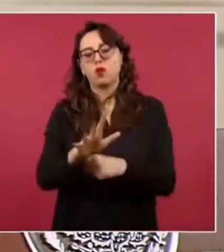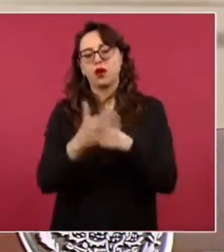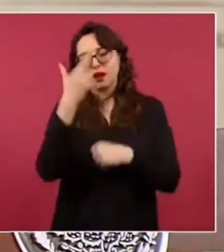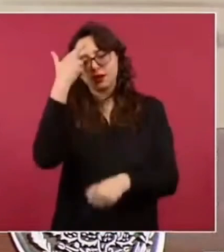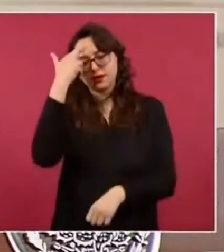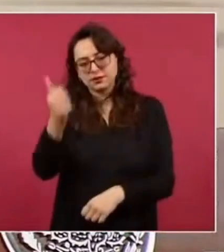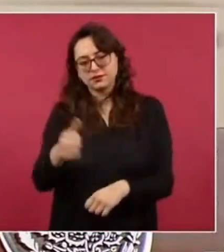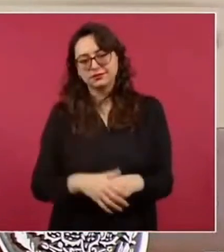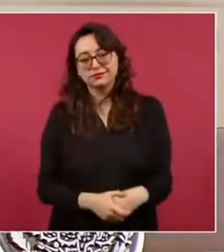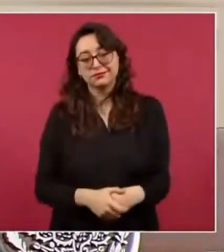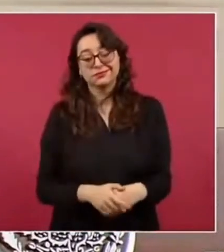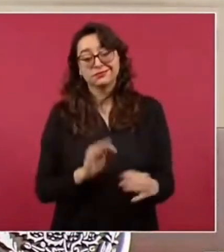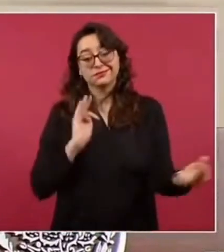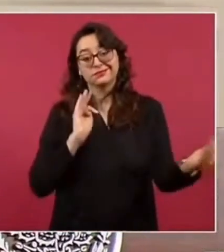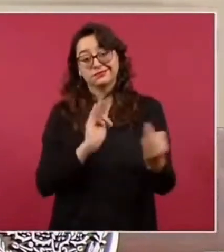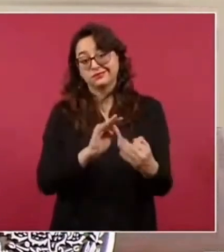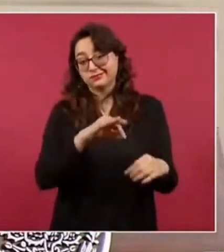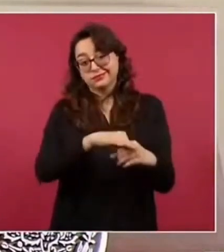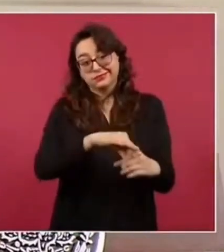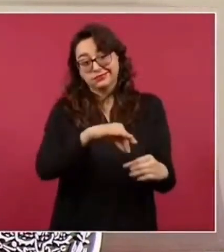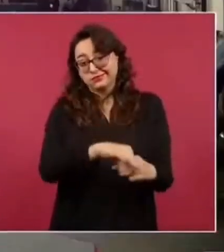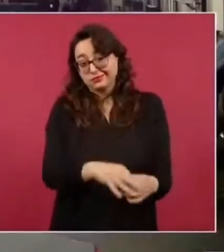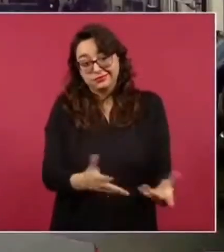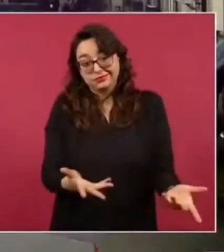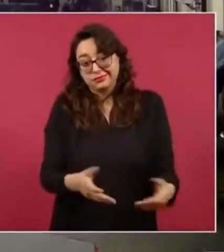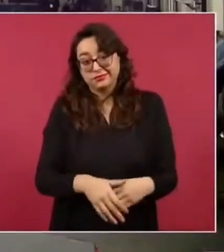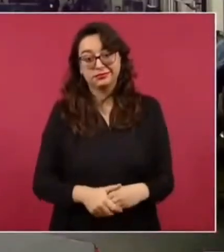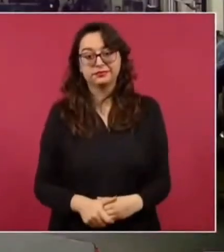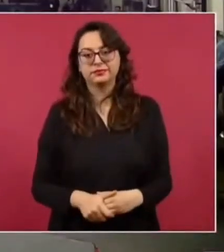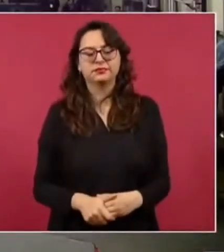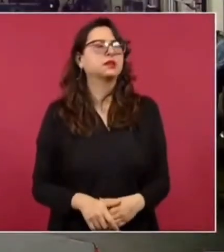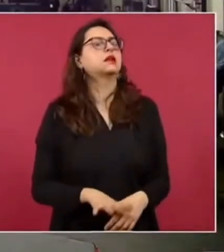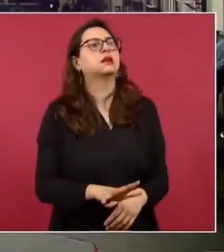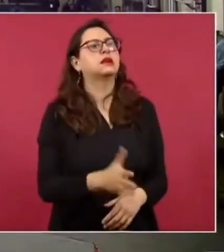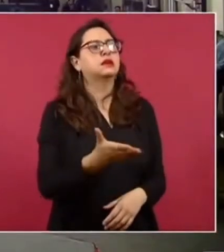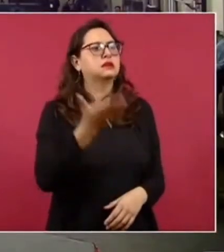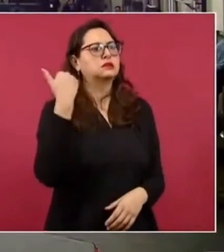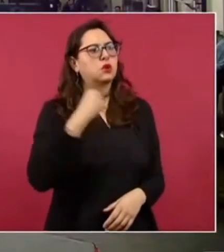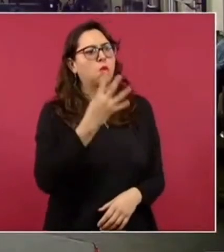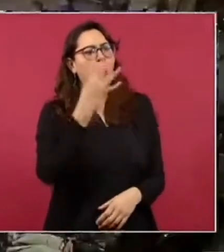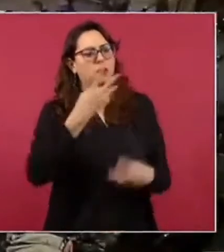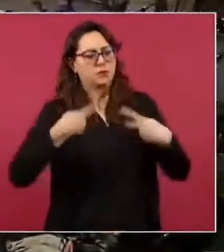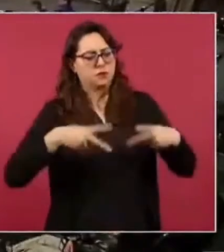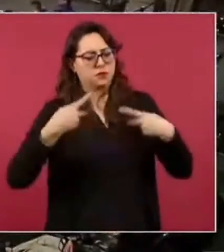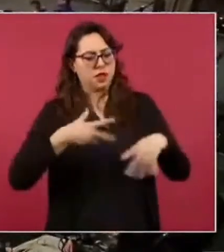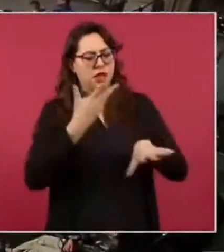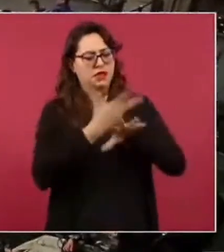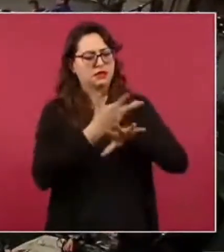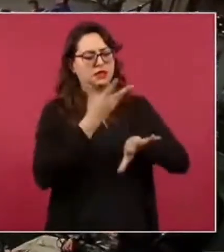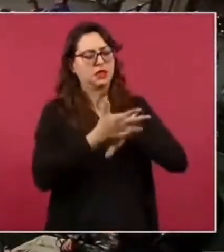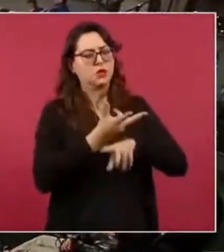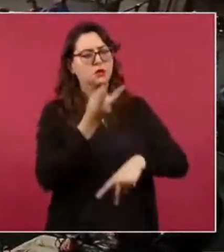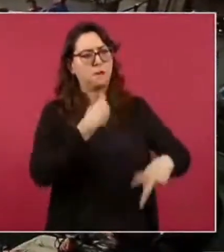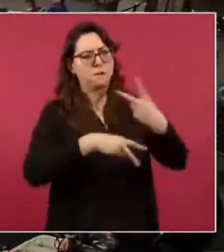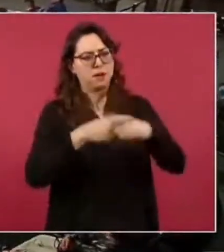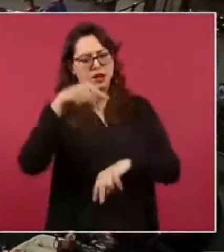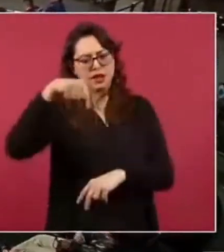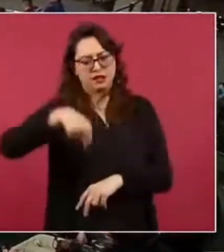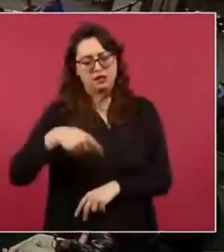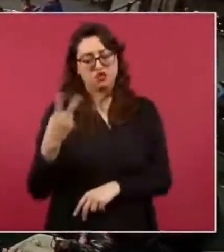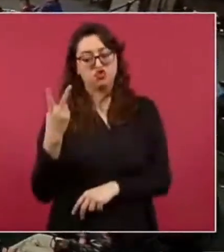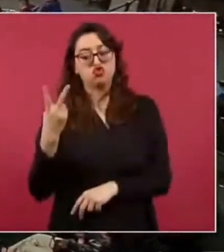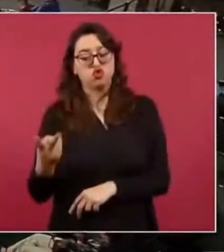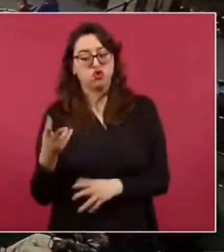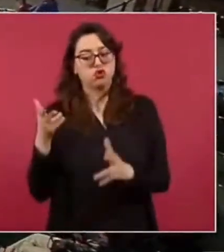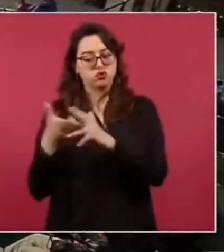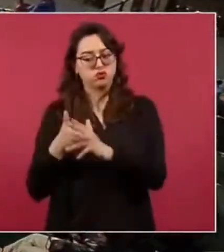electorales. Saber si estas personas que sobrevivieron de los estadounidenses interpusieron una denuncia aquí